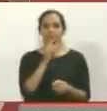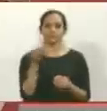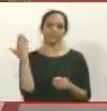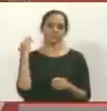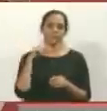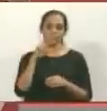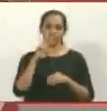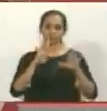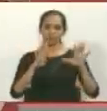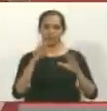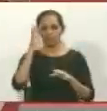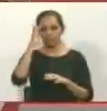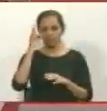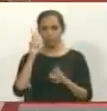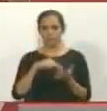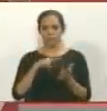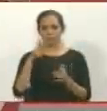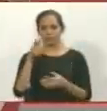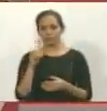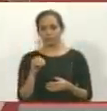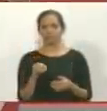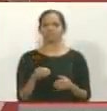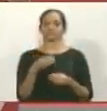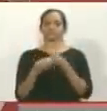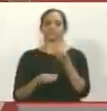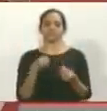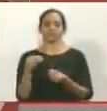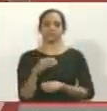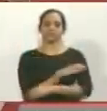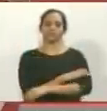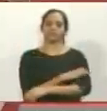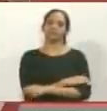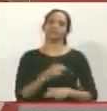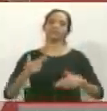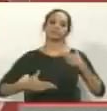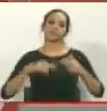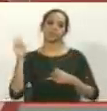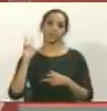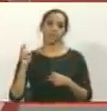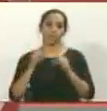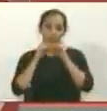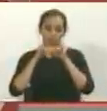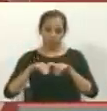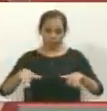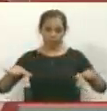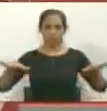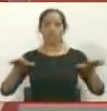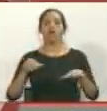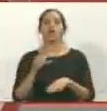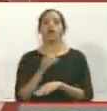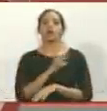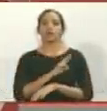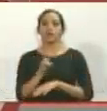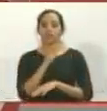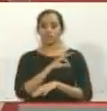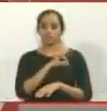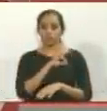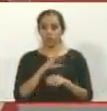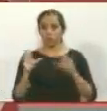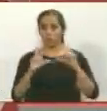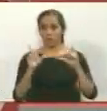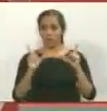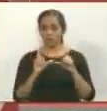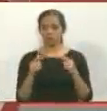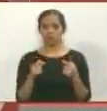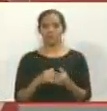29 de febrero de 2020, montado por la derecha criminal venezolana y difundido a través de los medios de comunicación libre y